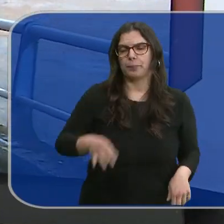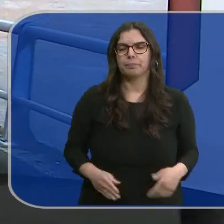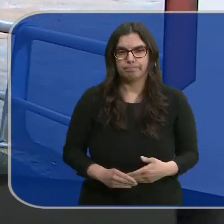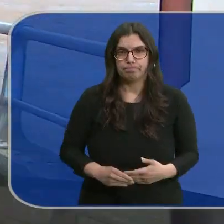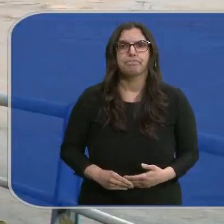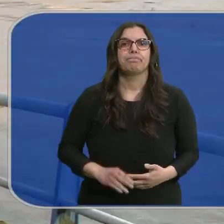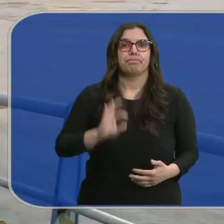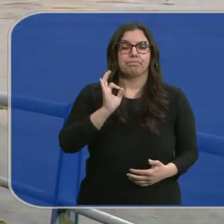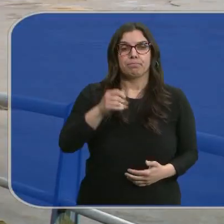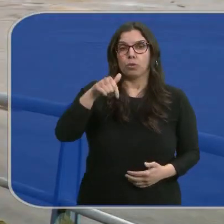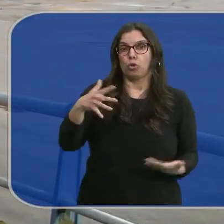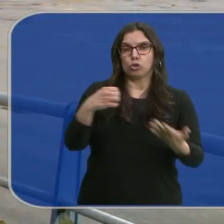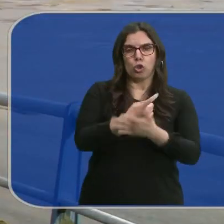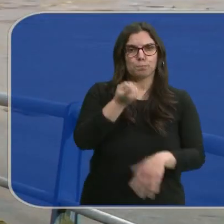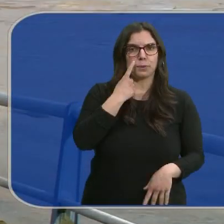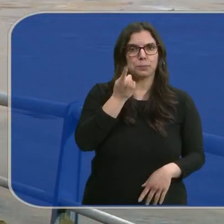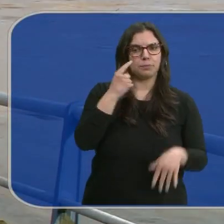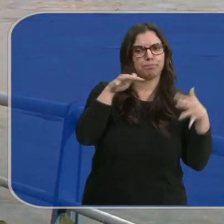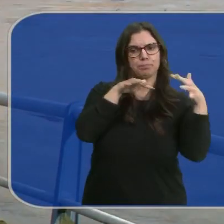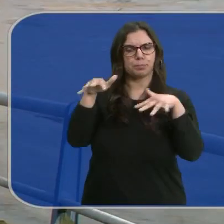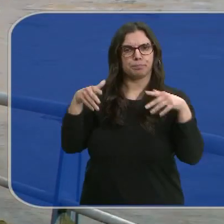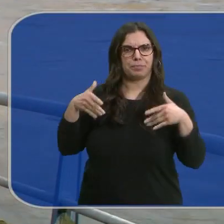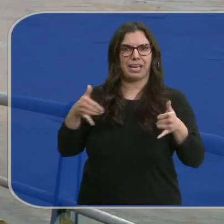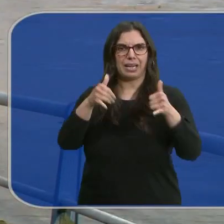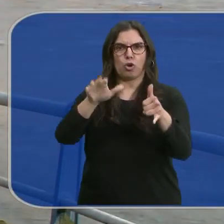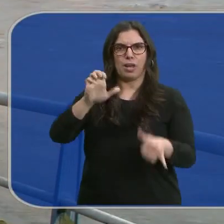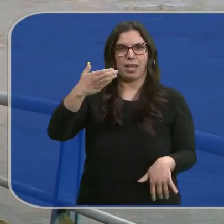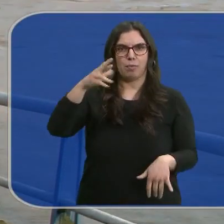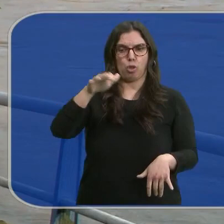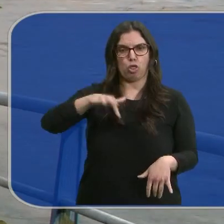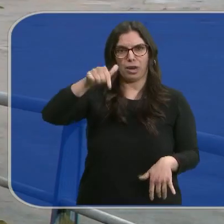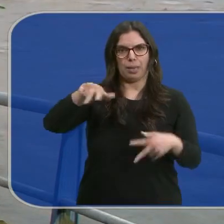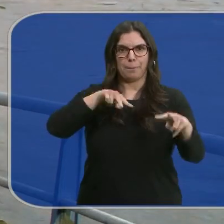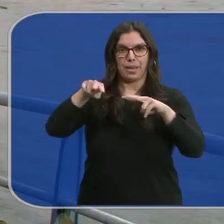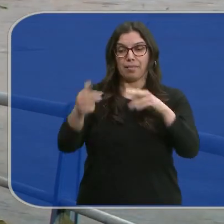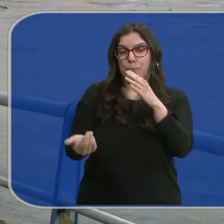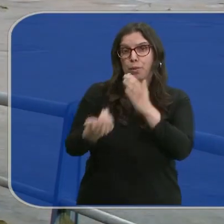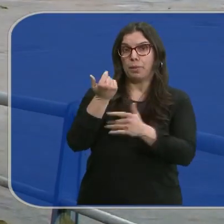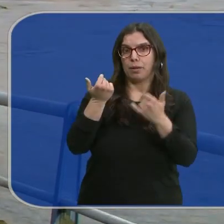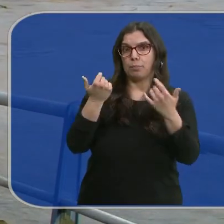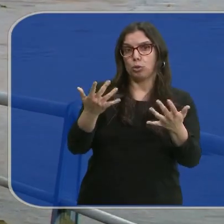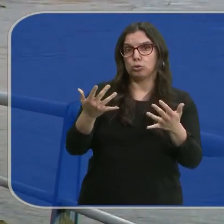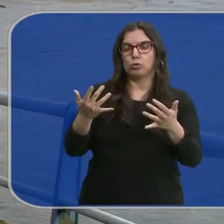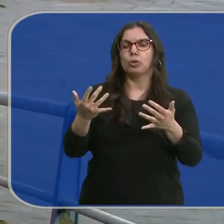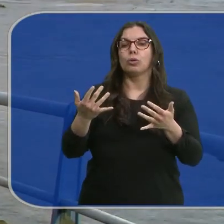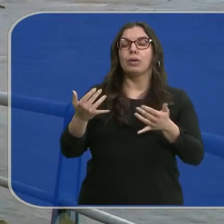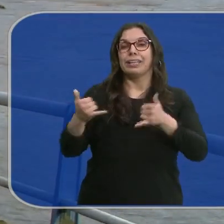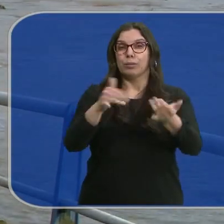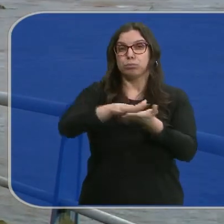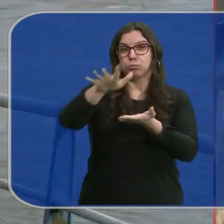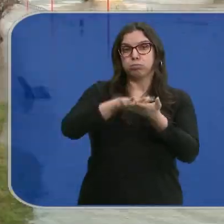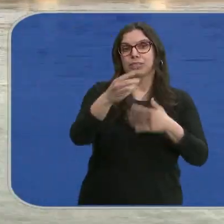Así es, hoy todos los ojos están puestos en el río Ebro a su paso por Miranda. A primera hora de la mañana el caudal era de